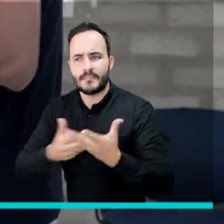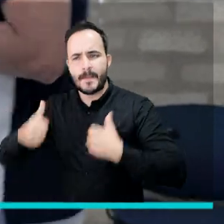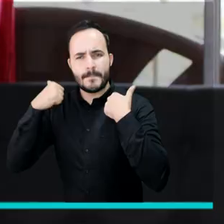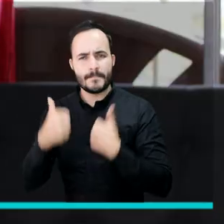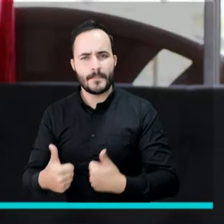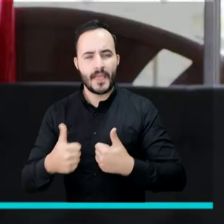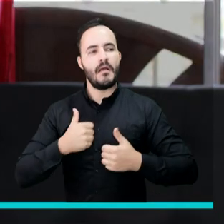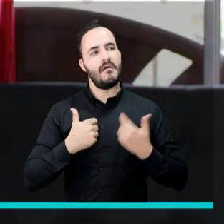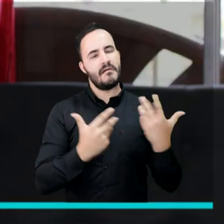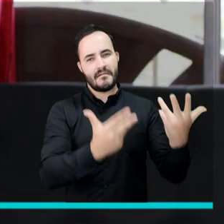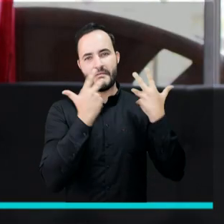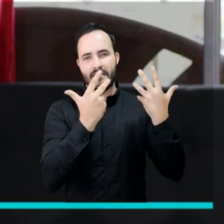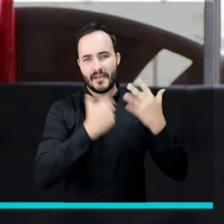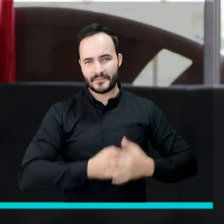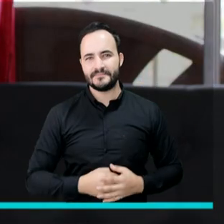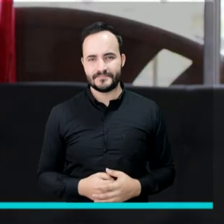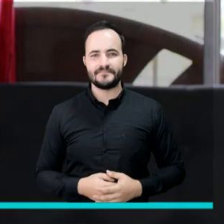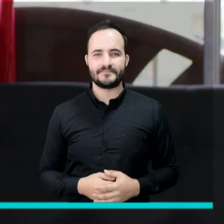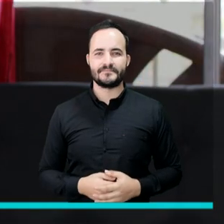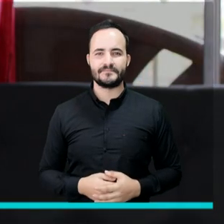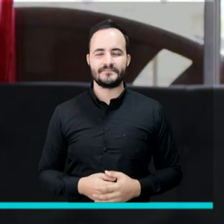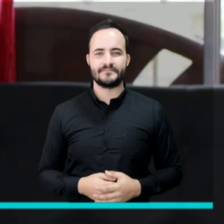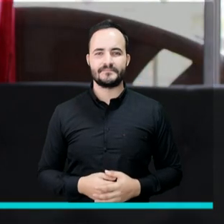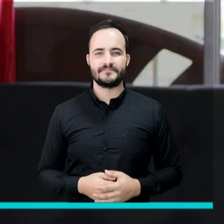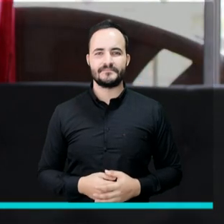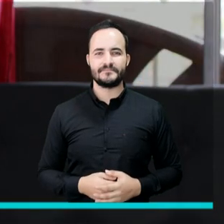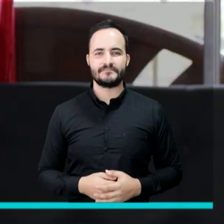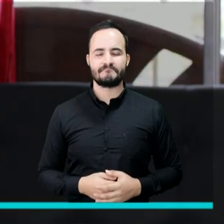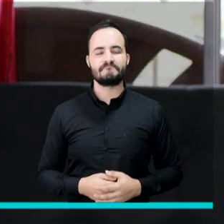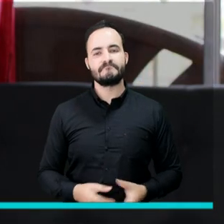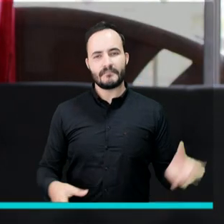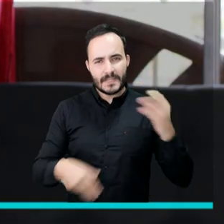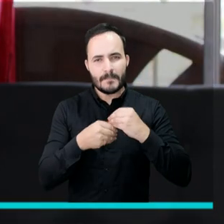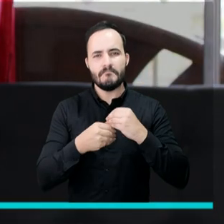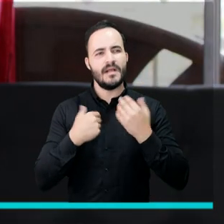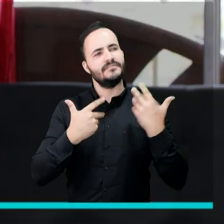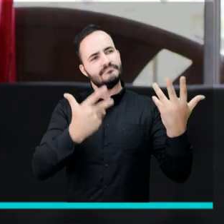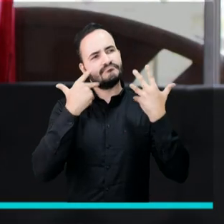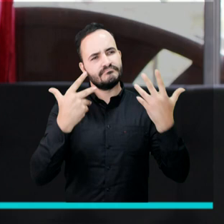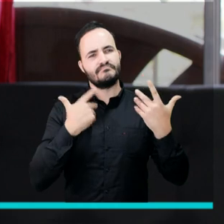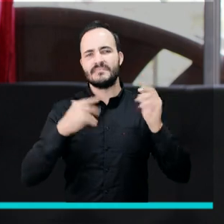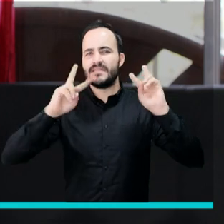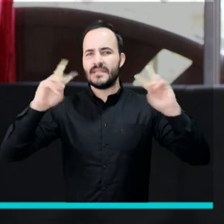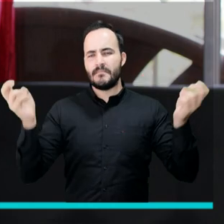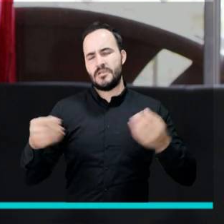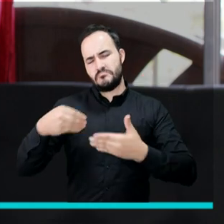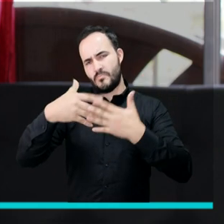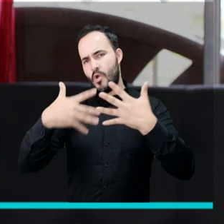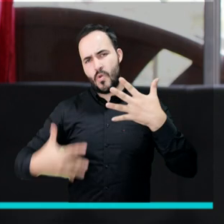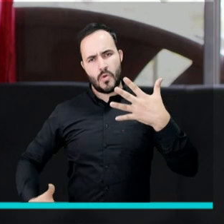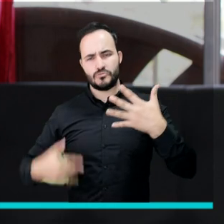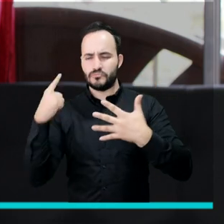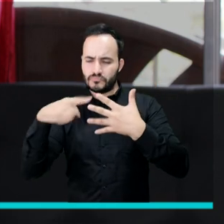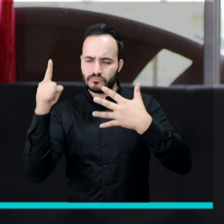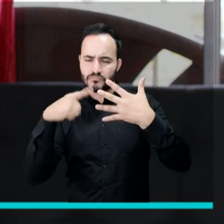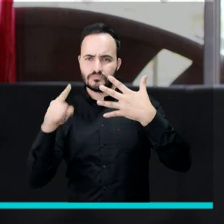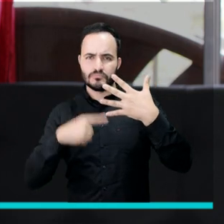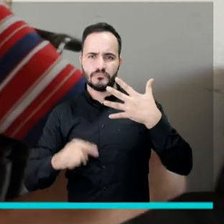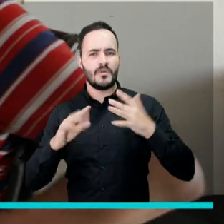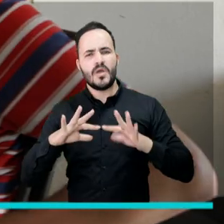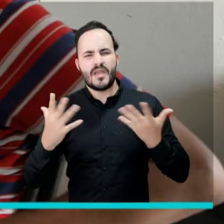a trabajar. Nos enseñaron a hacer varias cosas como